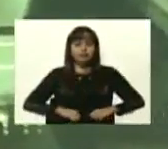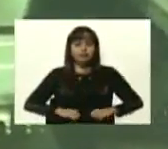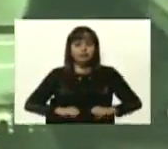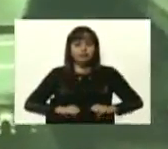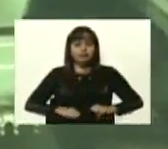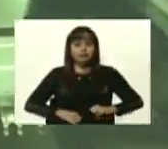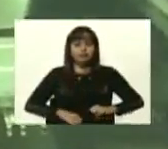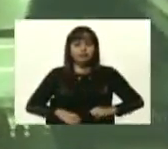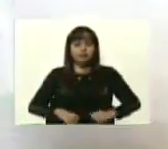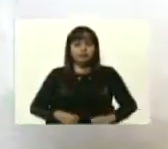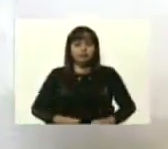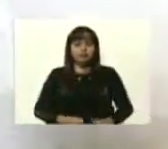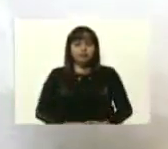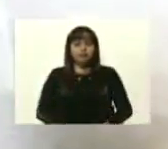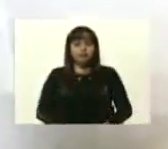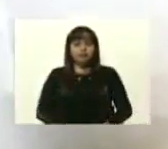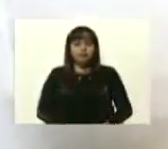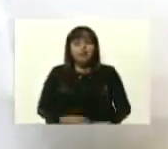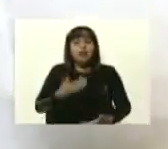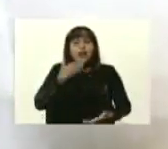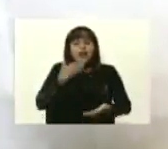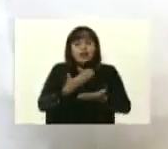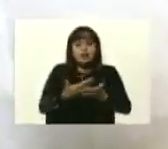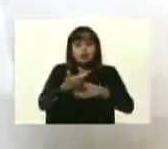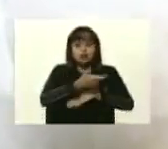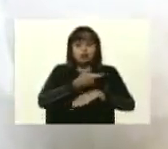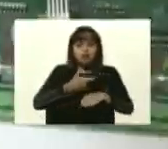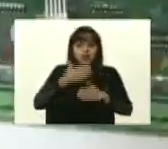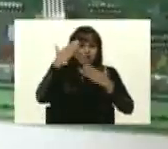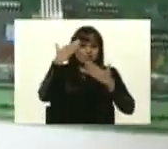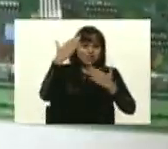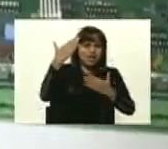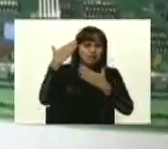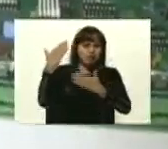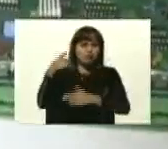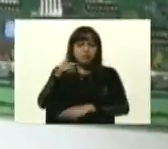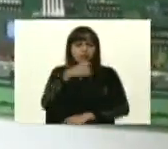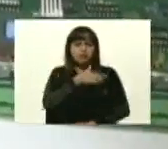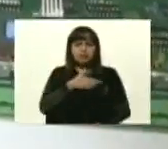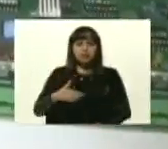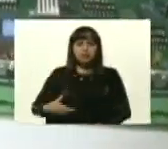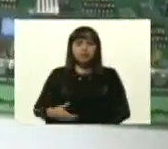Gracias, gobernador. Ante todo, un saludo a camarada presidente.